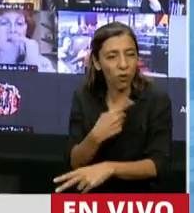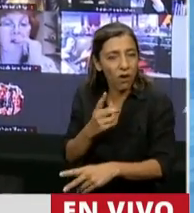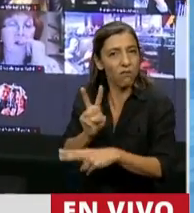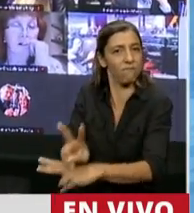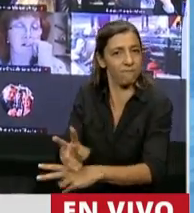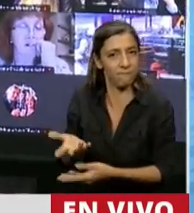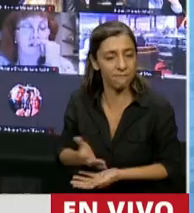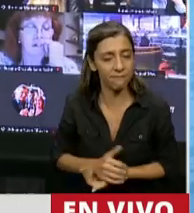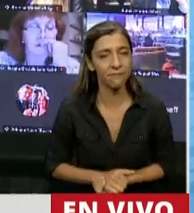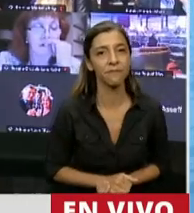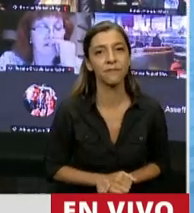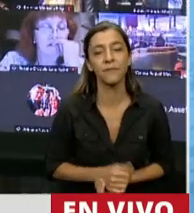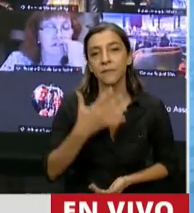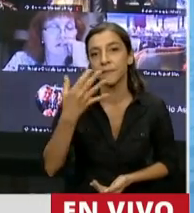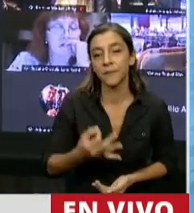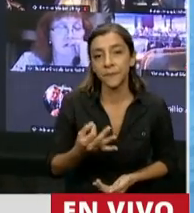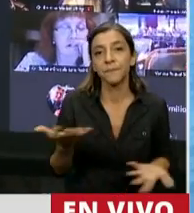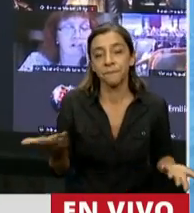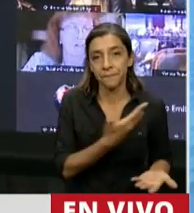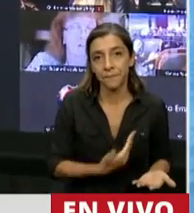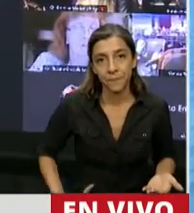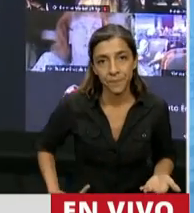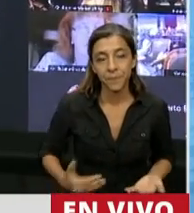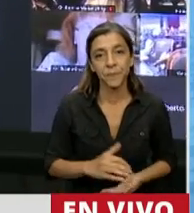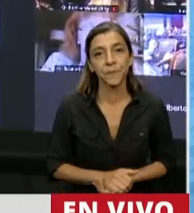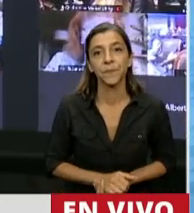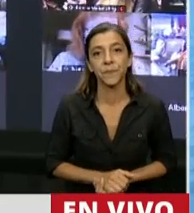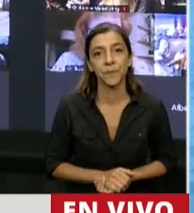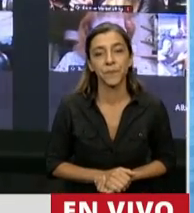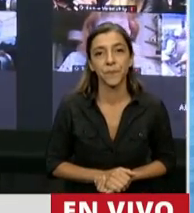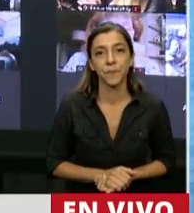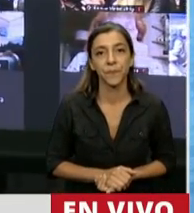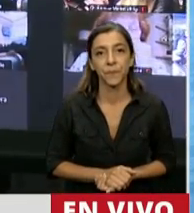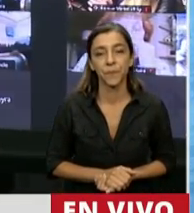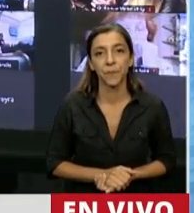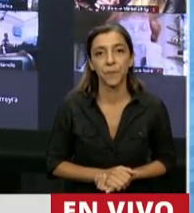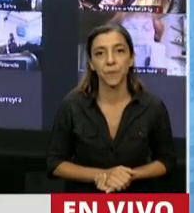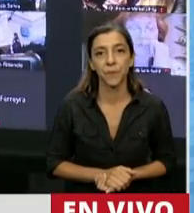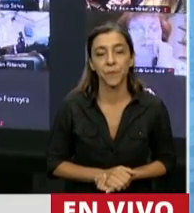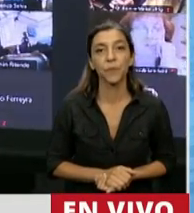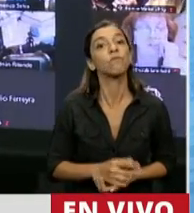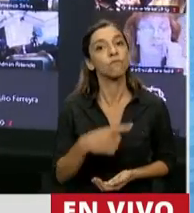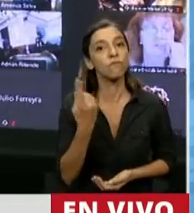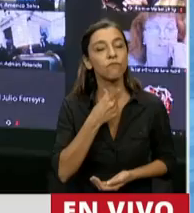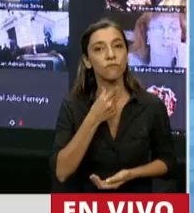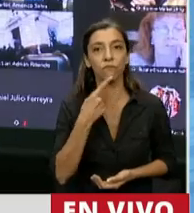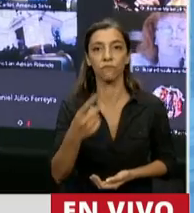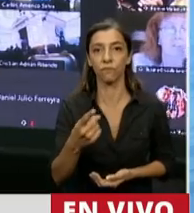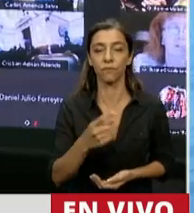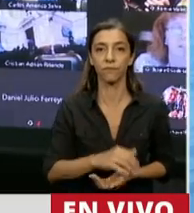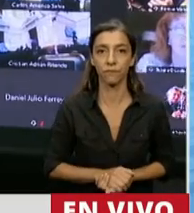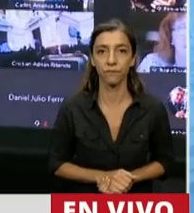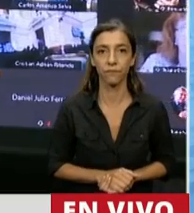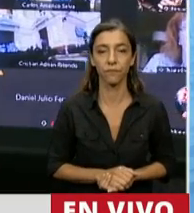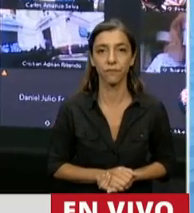Y la verdad que, señor Presidente, lo que queremos decirles es que como